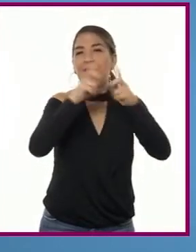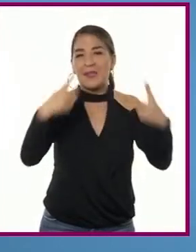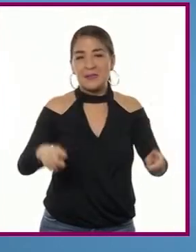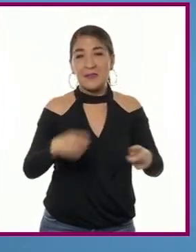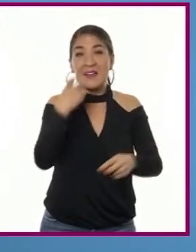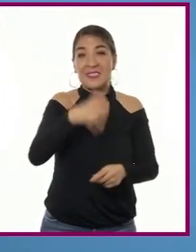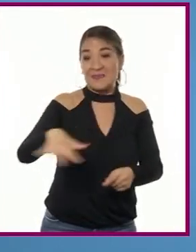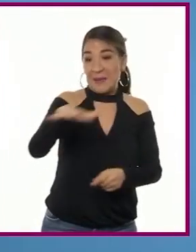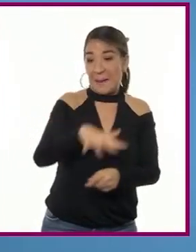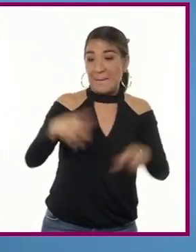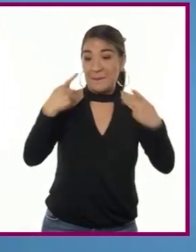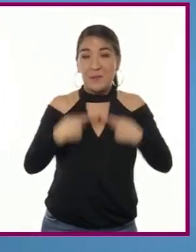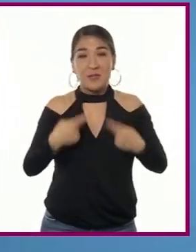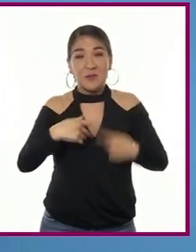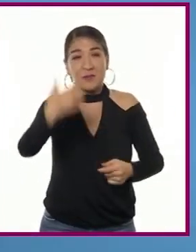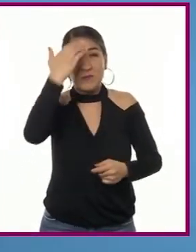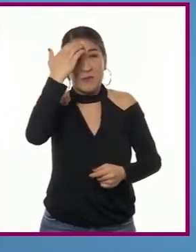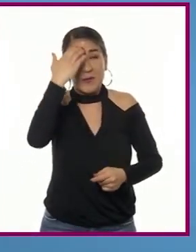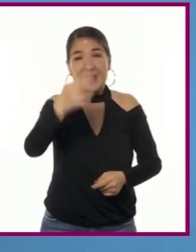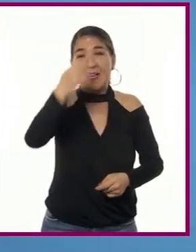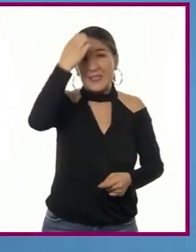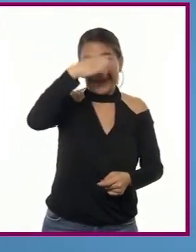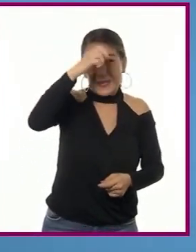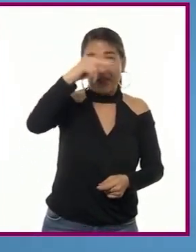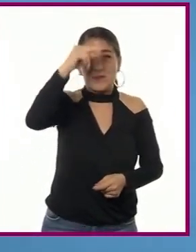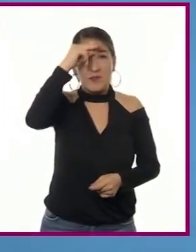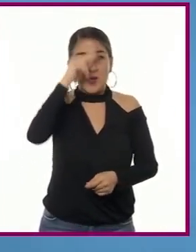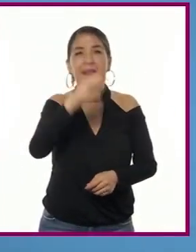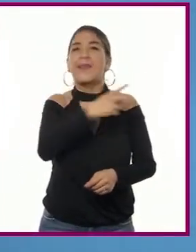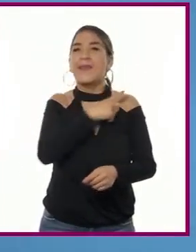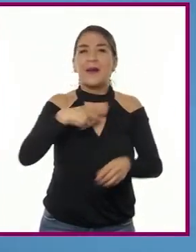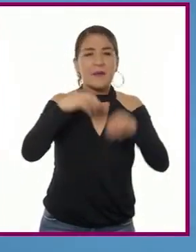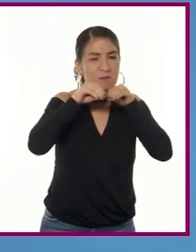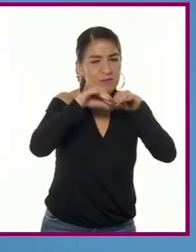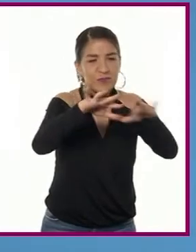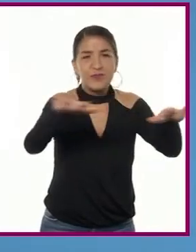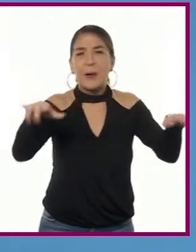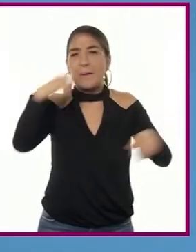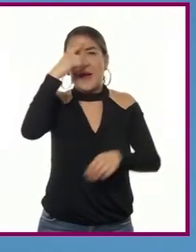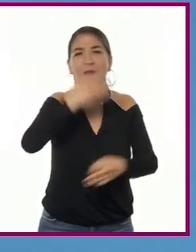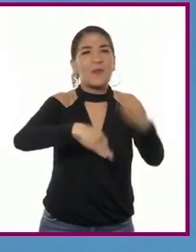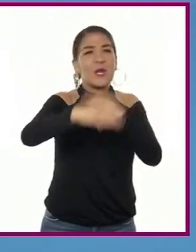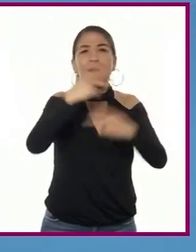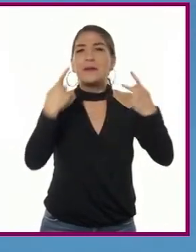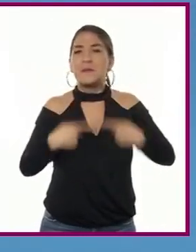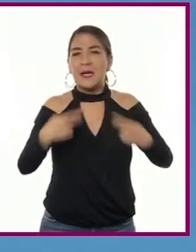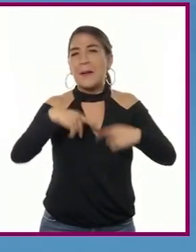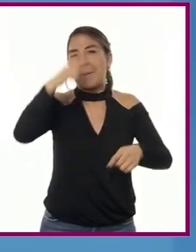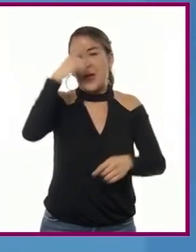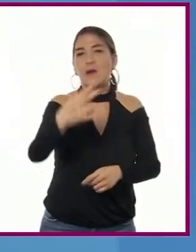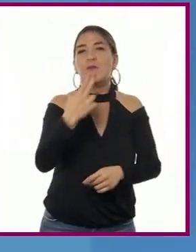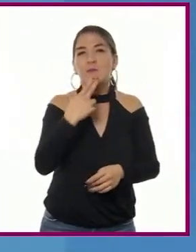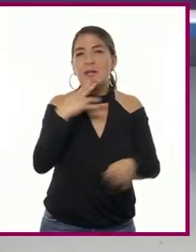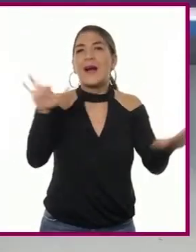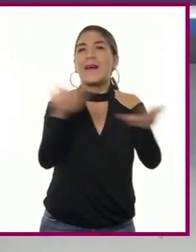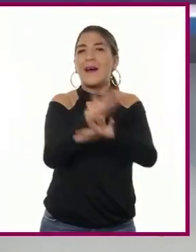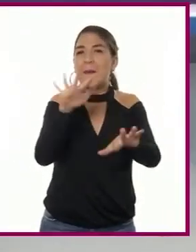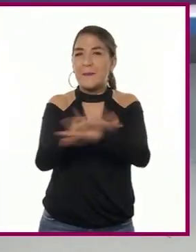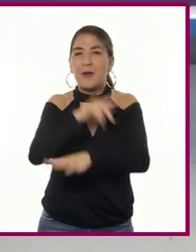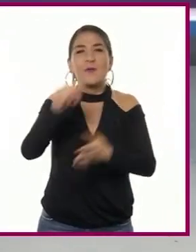del conocimiento debían de ser compartidas con todo el pueblo y debían de servir para modernizar todos los aspectos de la sociedad.